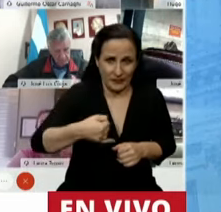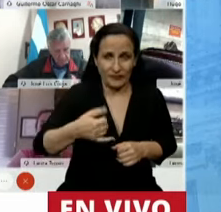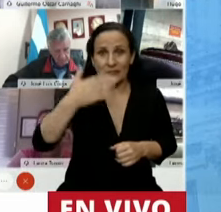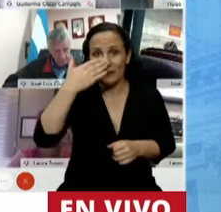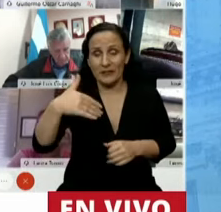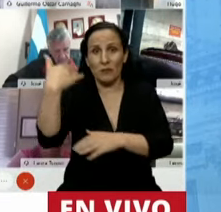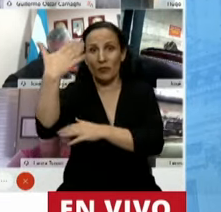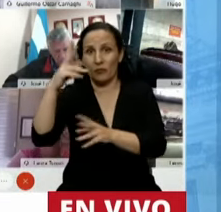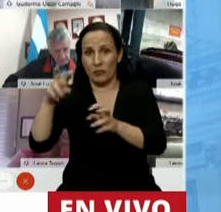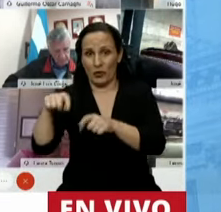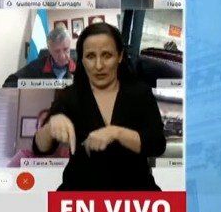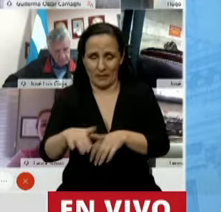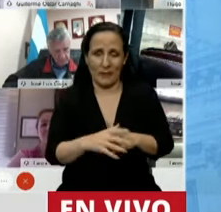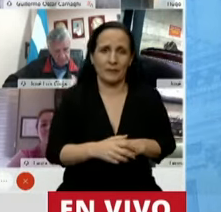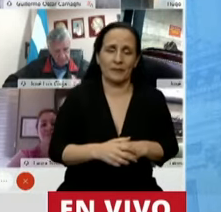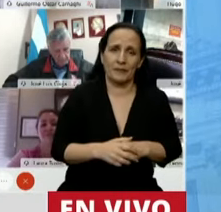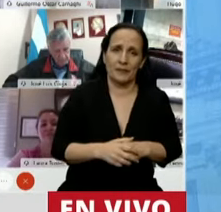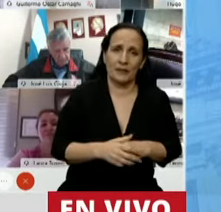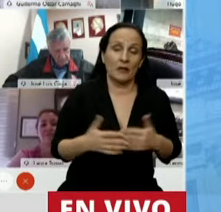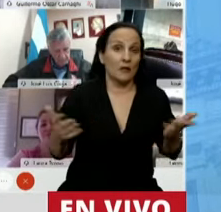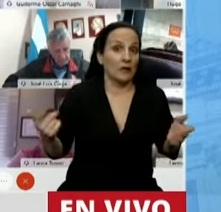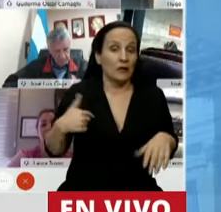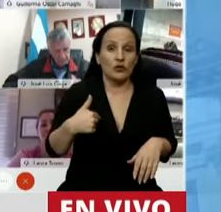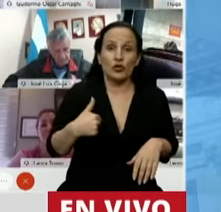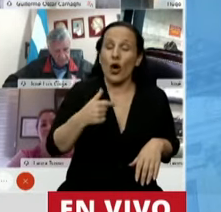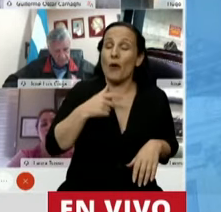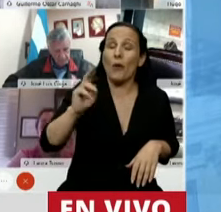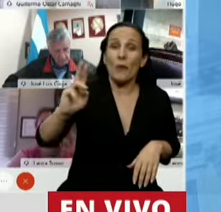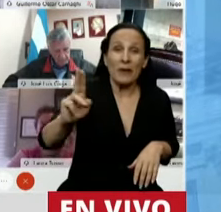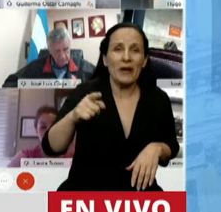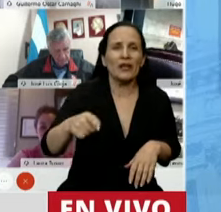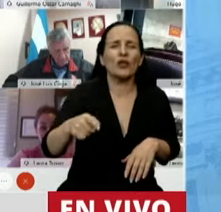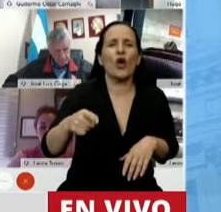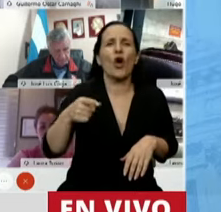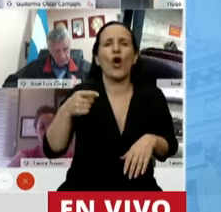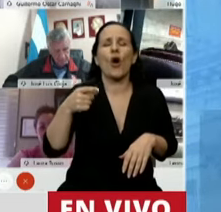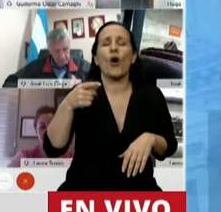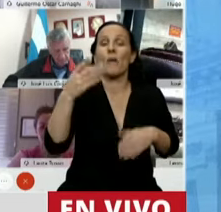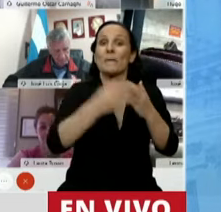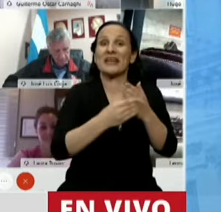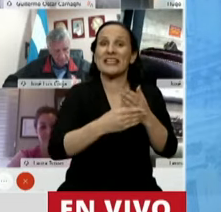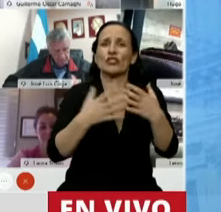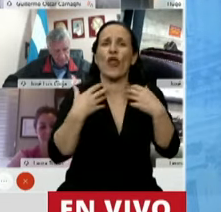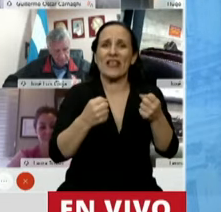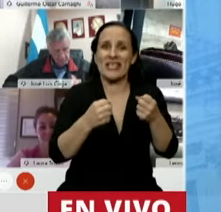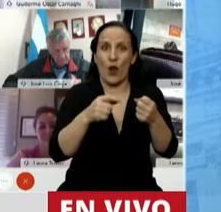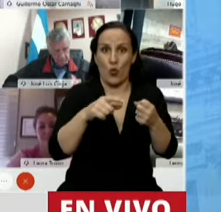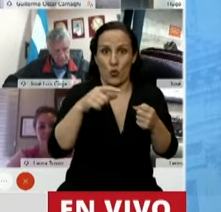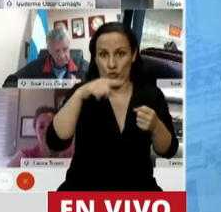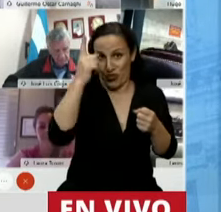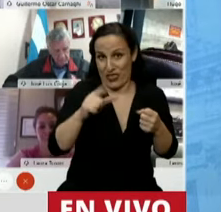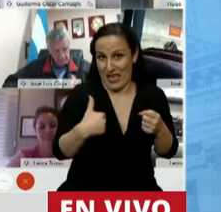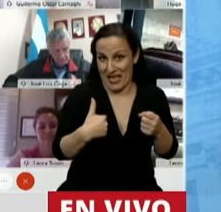palabra por el tema de la cuestión. Mire, Presidente. Quiero plantear una cuestión de privilegio contra el Ministro de Salud de la Nación por este trato